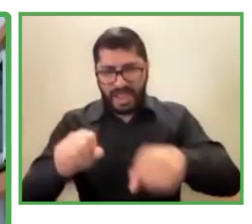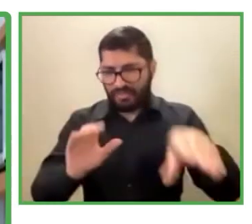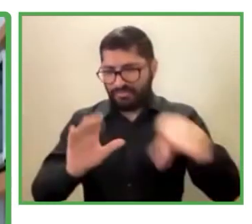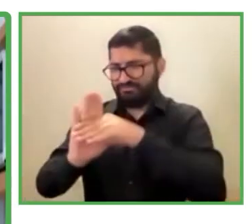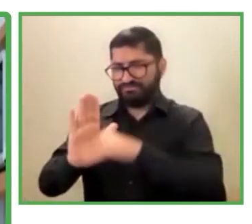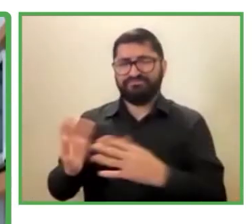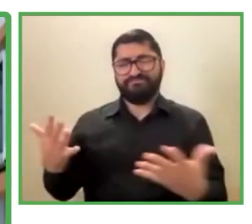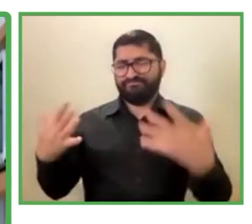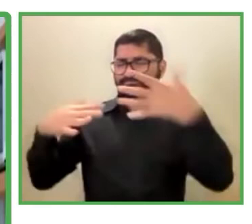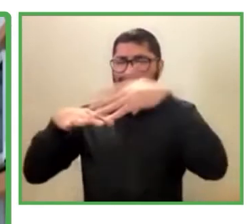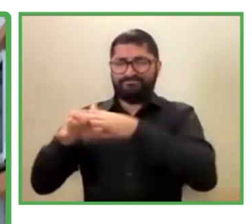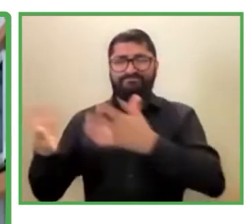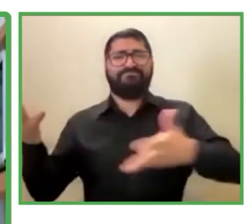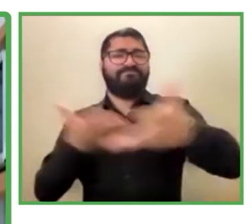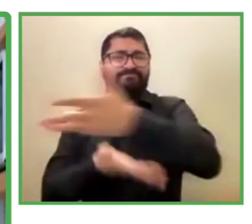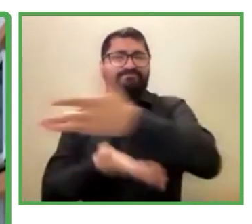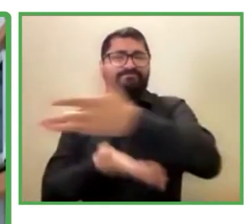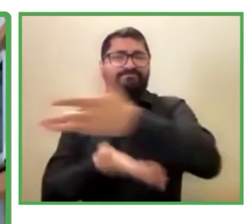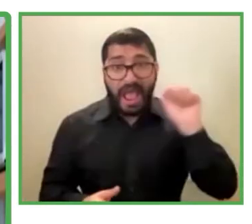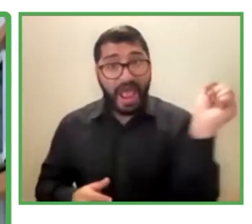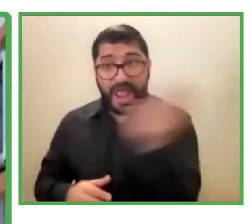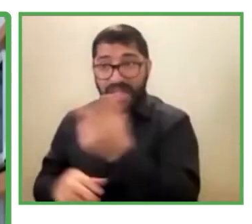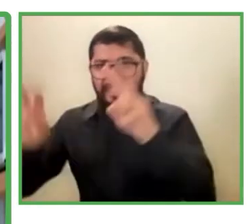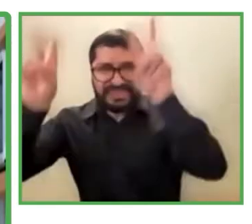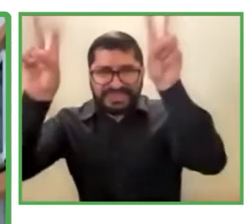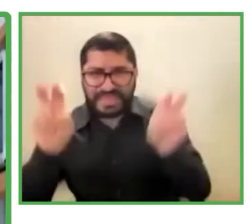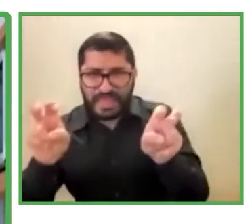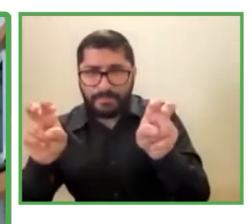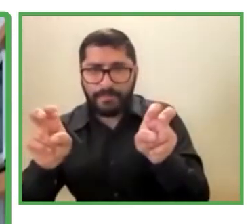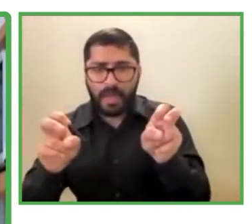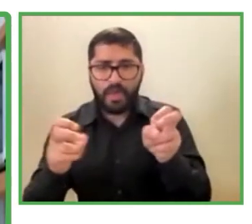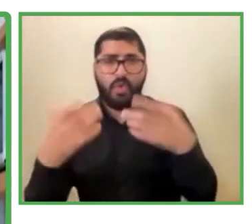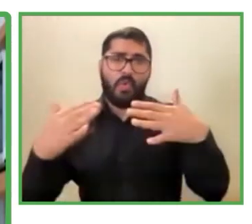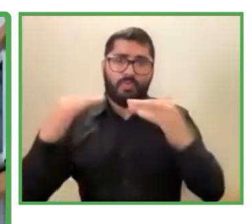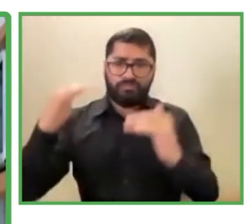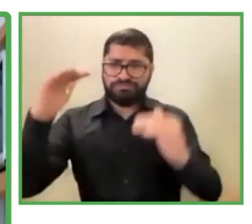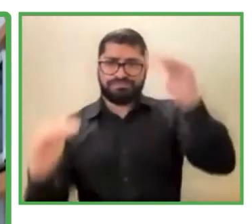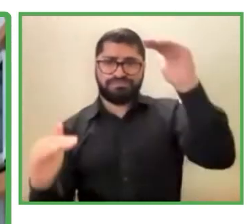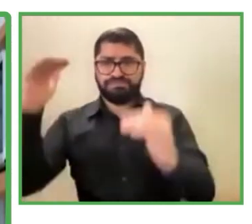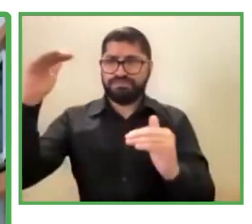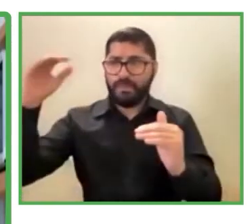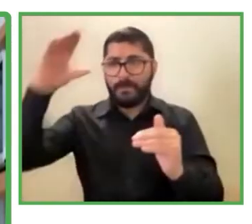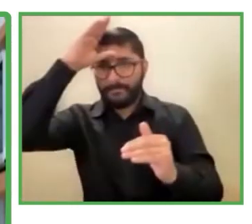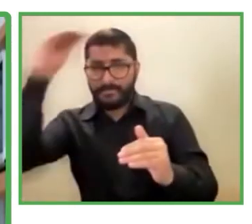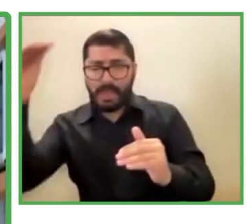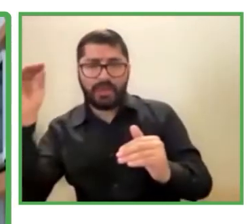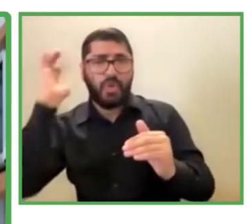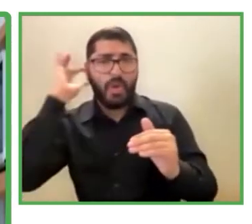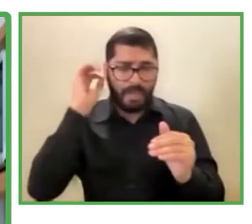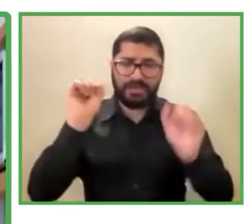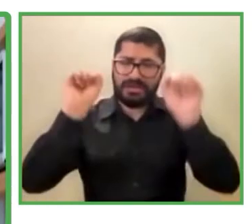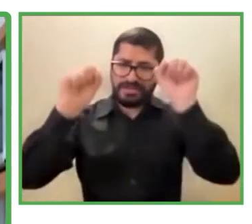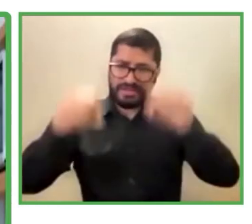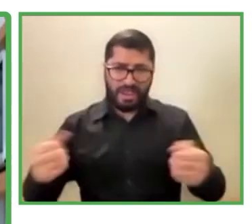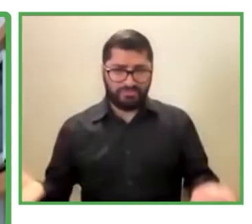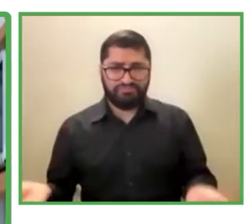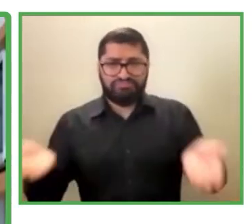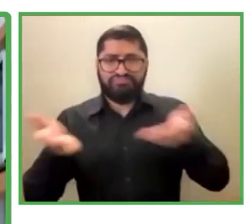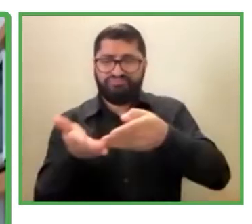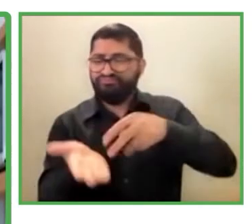geolocalización para permitir que las personas tengan, si es que necesitan desplazarse, un lugar cerca de su casa.